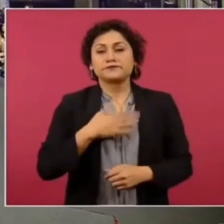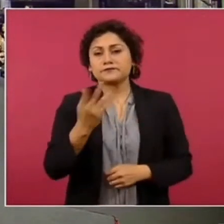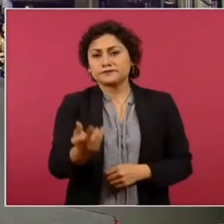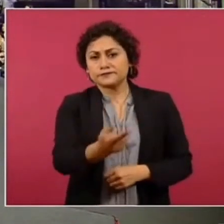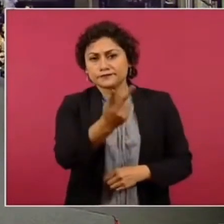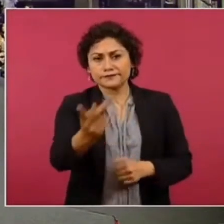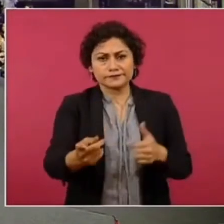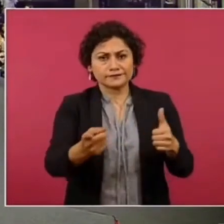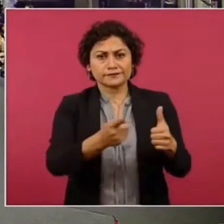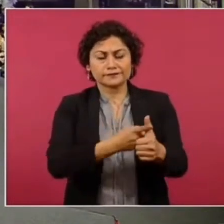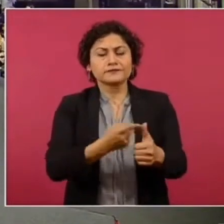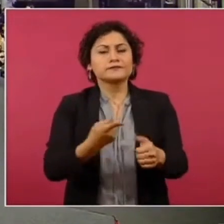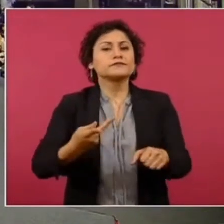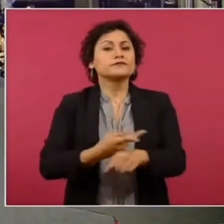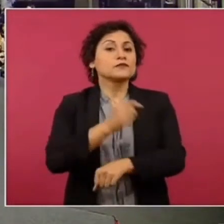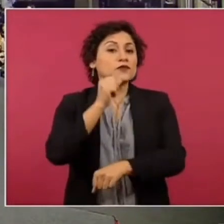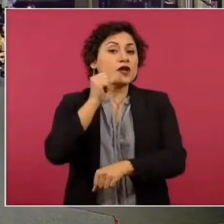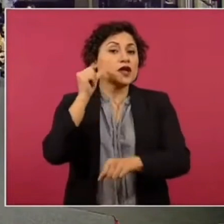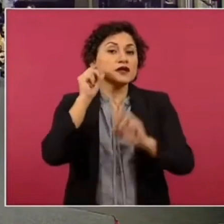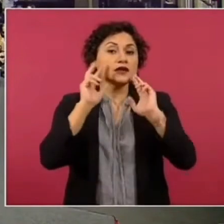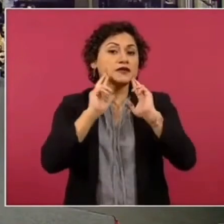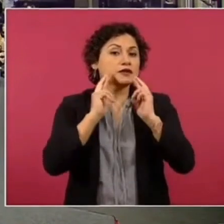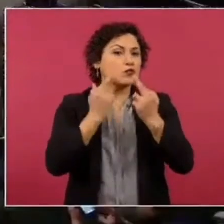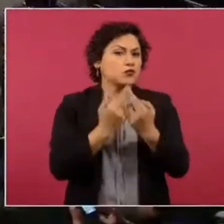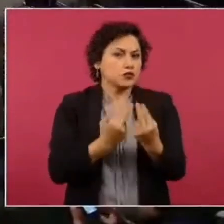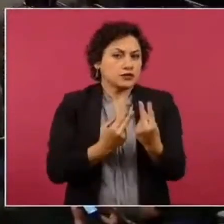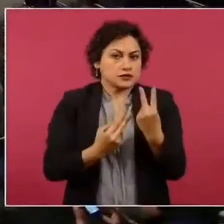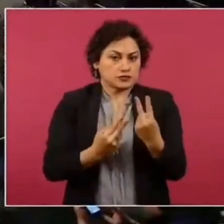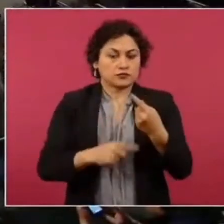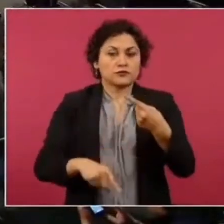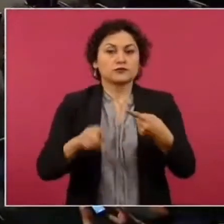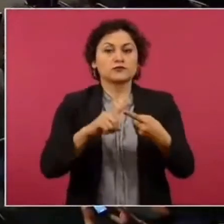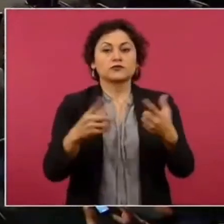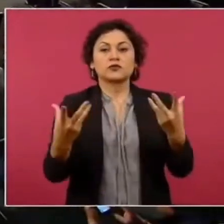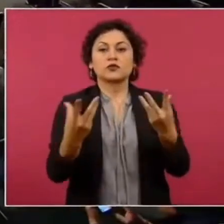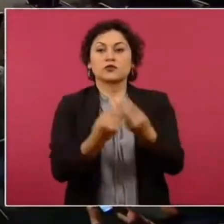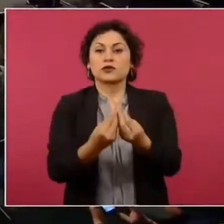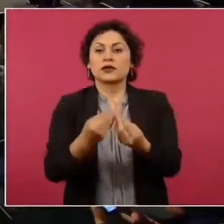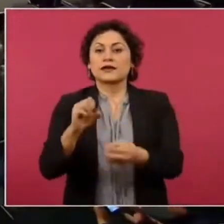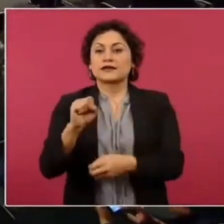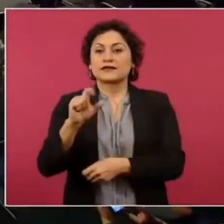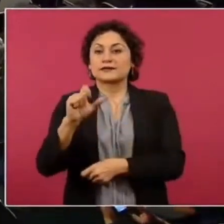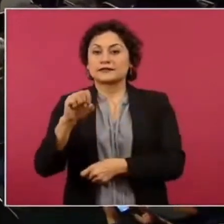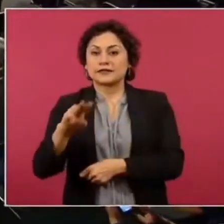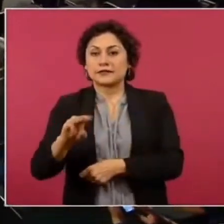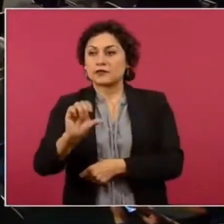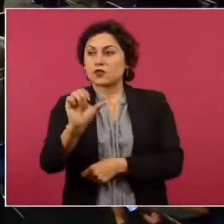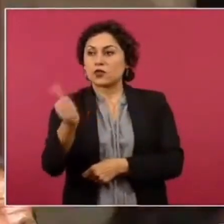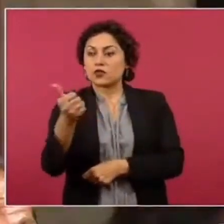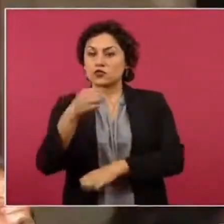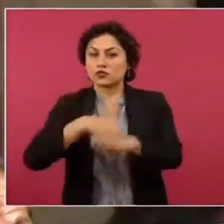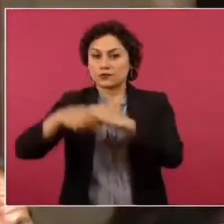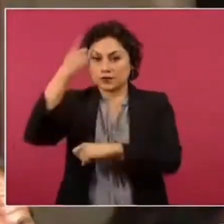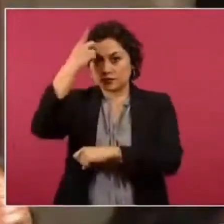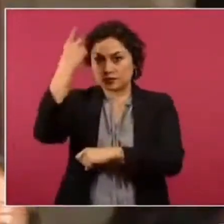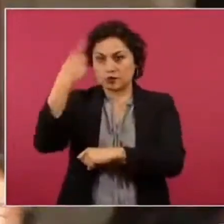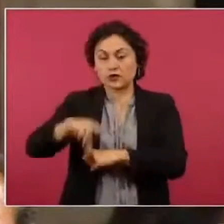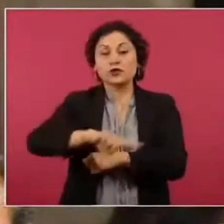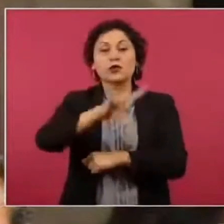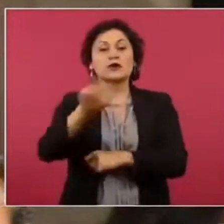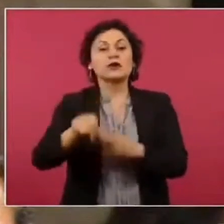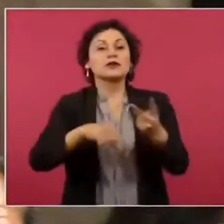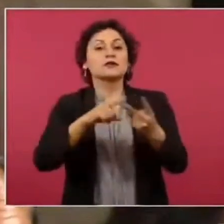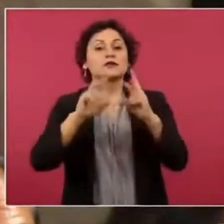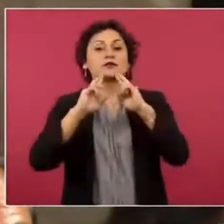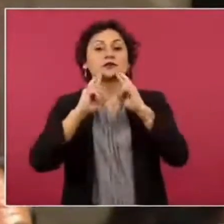las reuniones que sostuvo ayer. La primera con Carlos Slim y con diversos empresarios, y después con